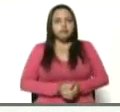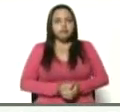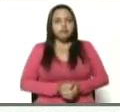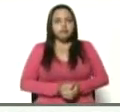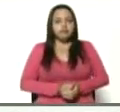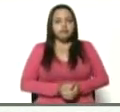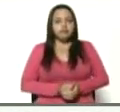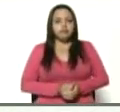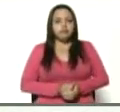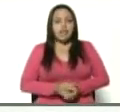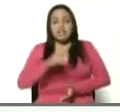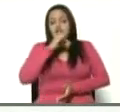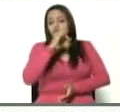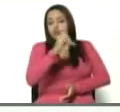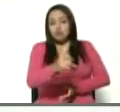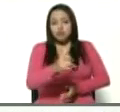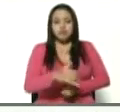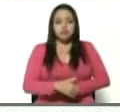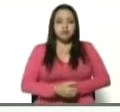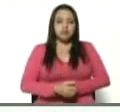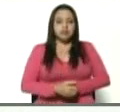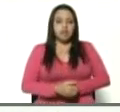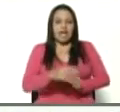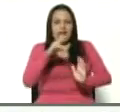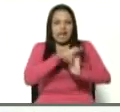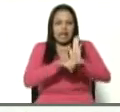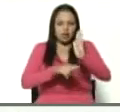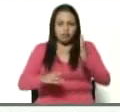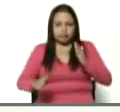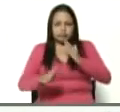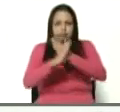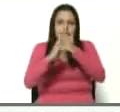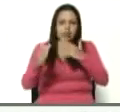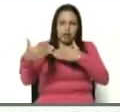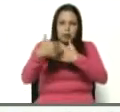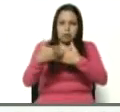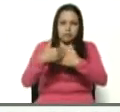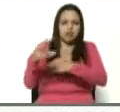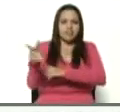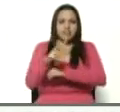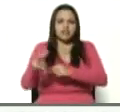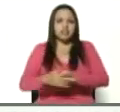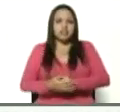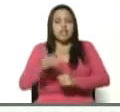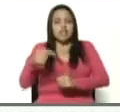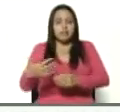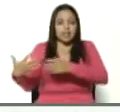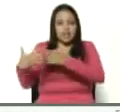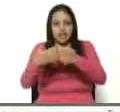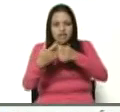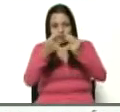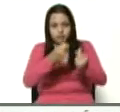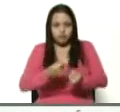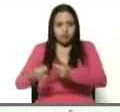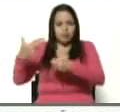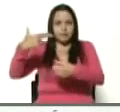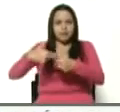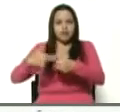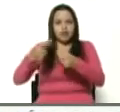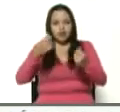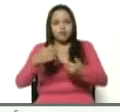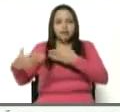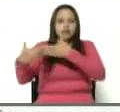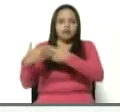La denunció las medidas coercitivas unilaterales y la guerra financiera, petrolera y económica contra